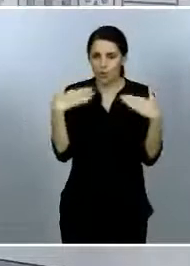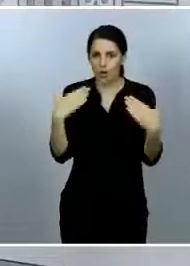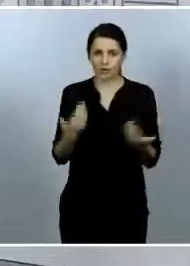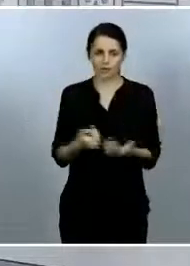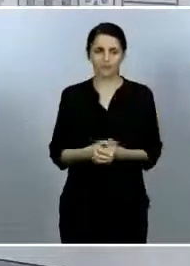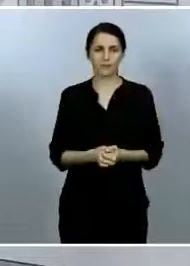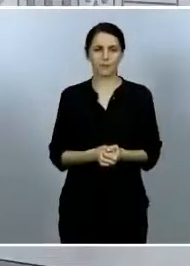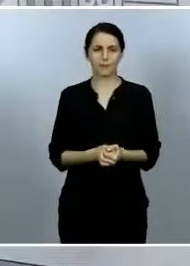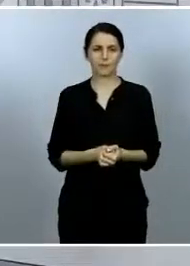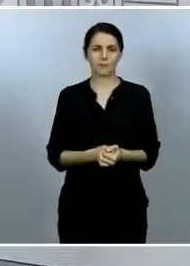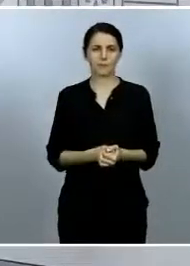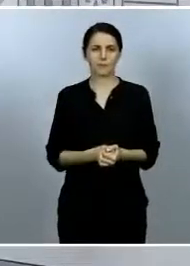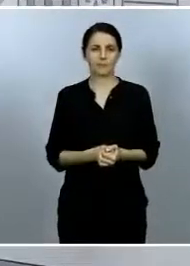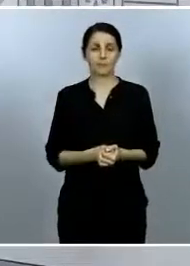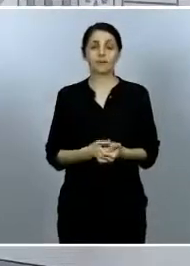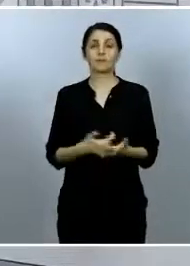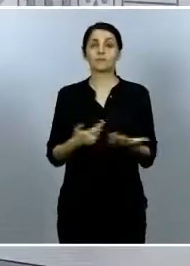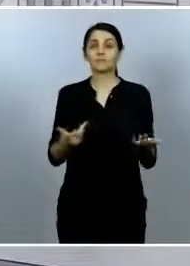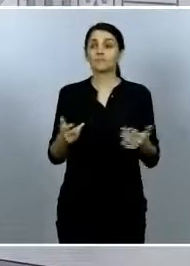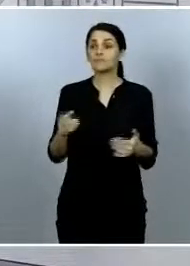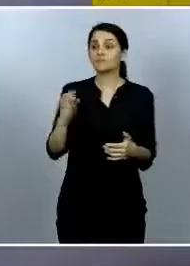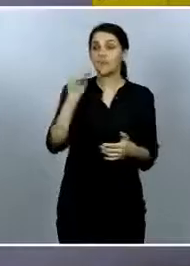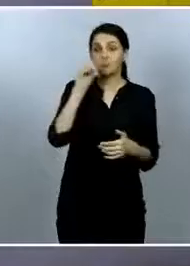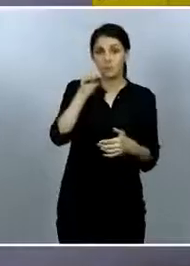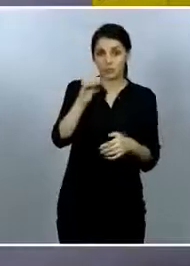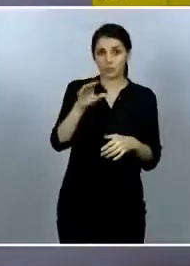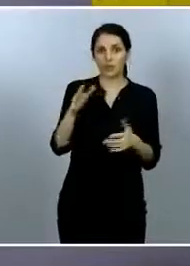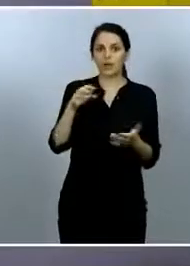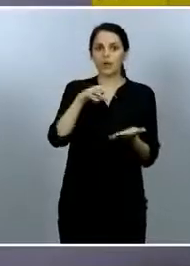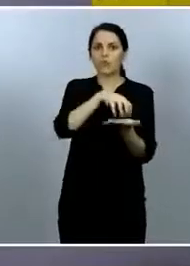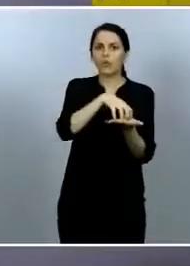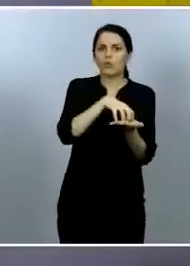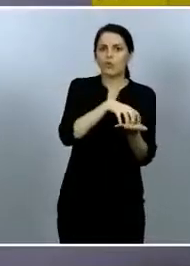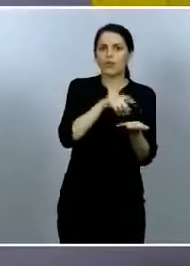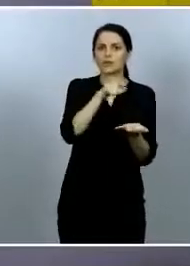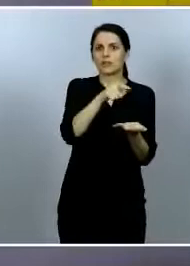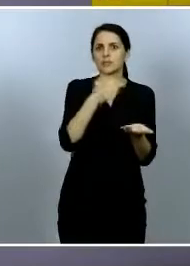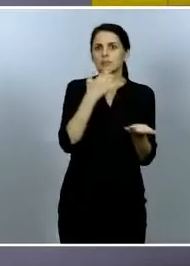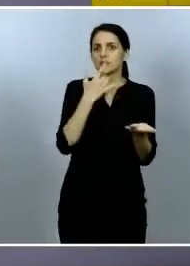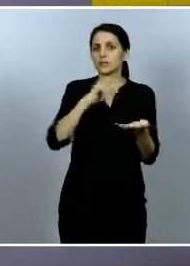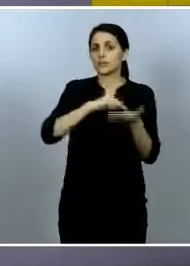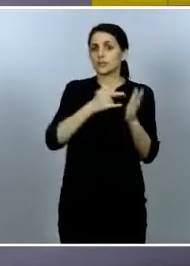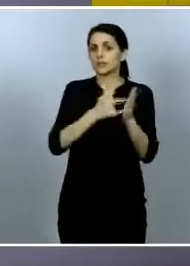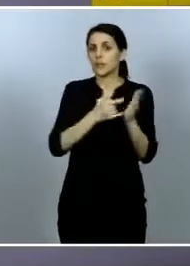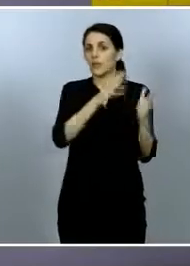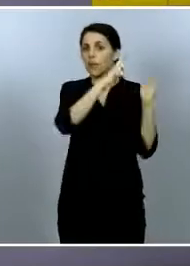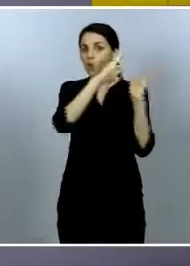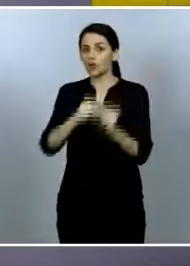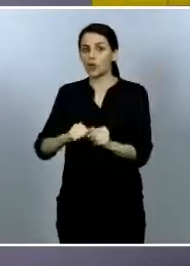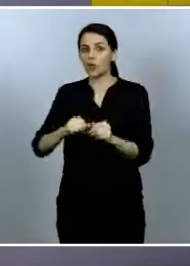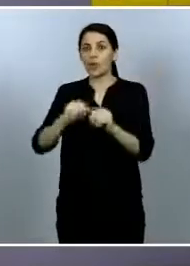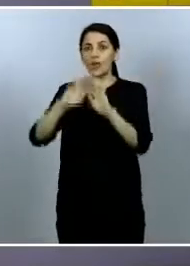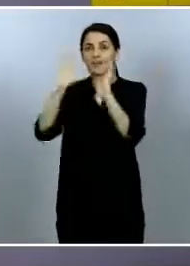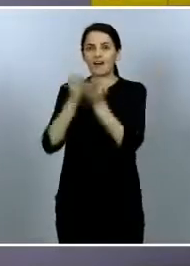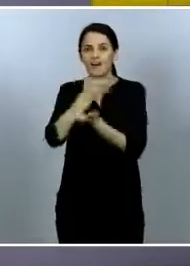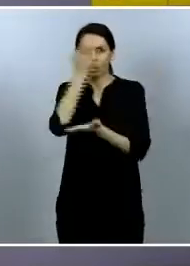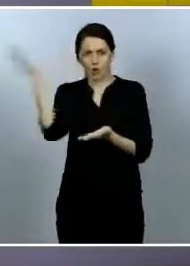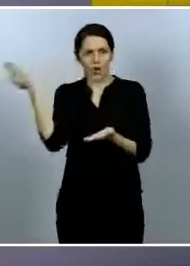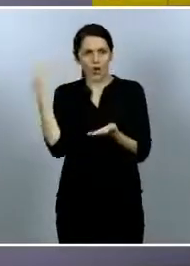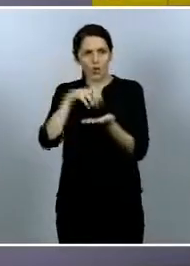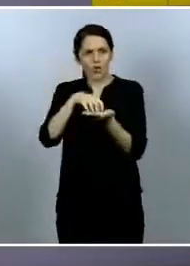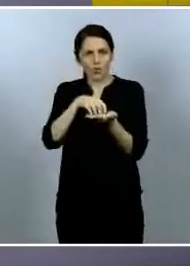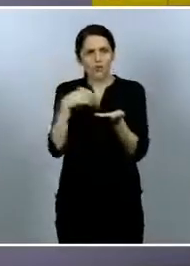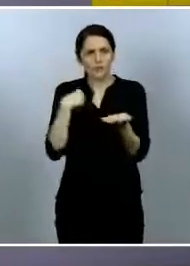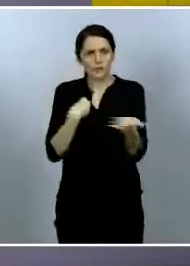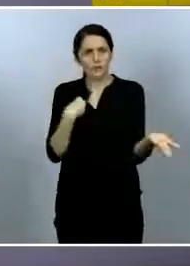atrevería a preguntarle doctor simón si estas mismas dudas o incertidumbres son comunes en el sistema de conteo internacional o europeo en todas partes